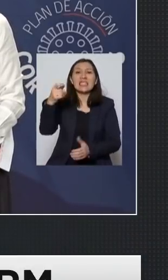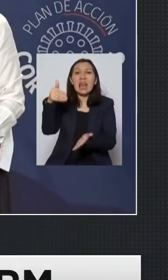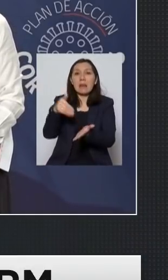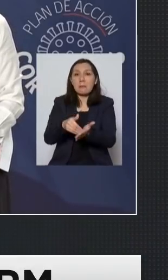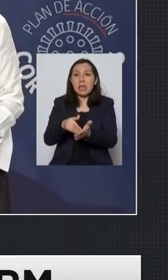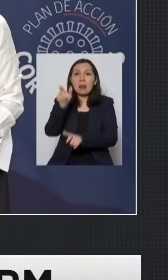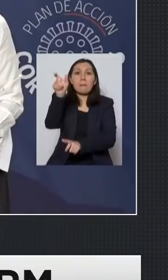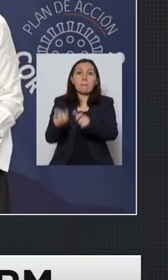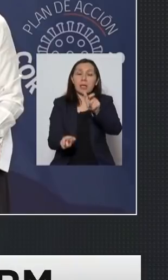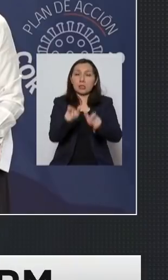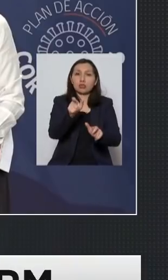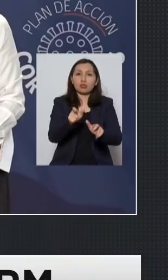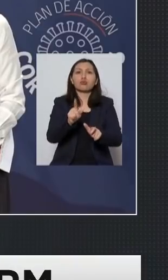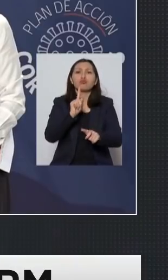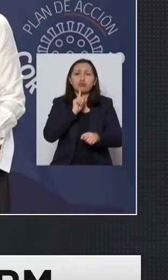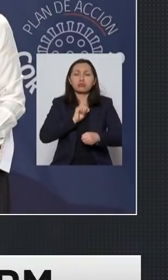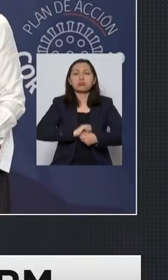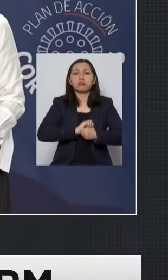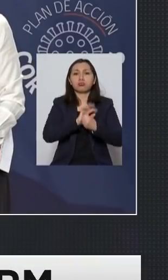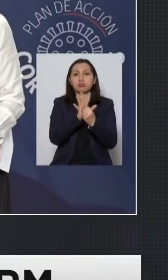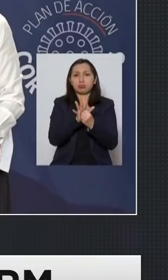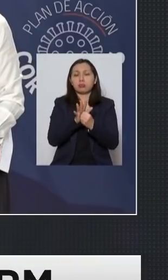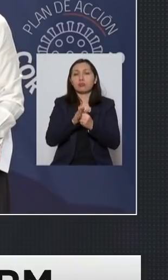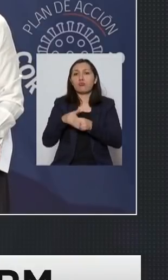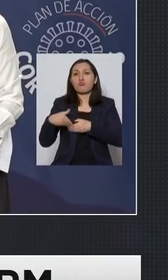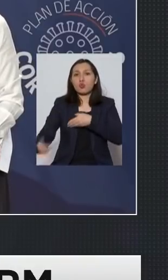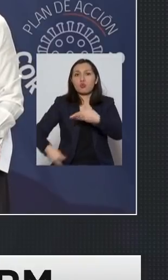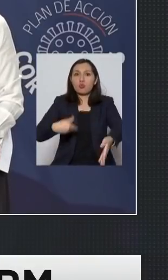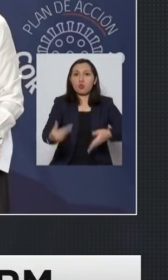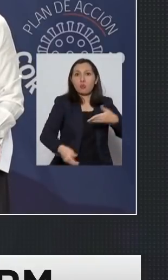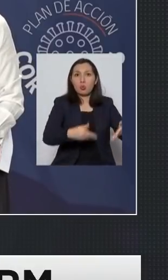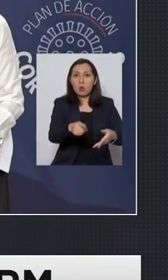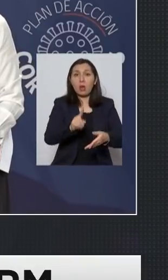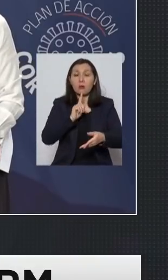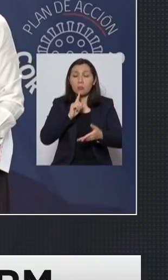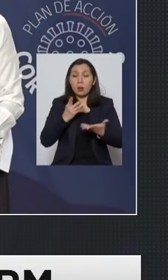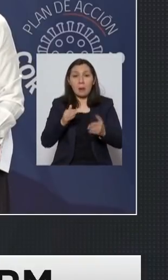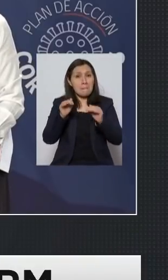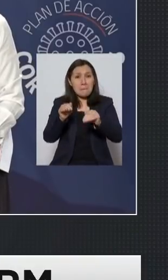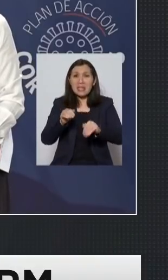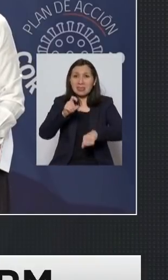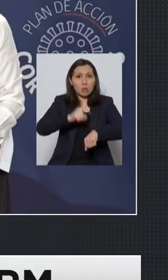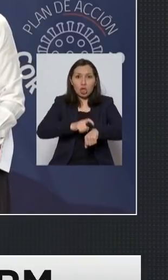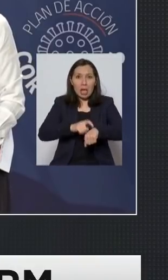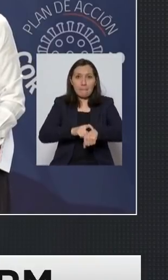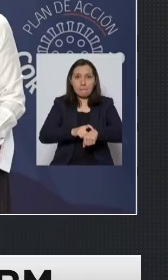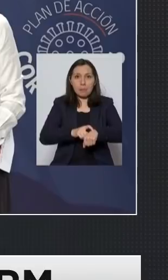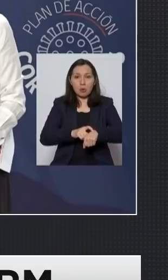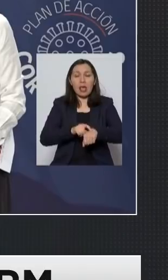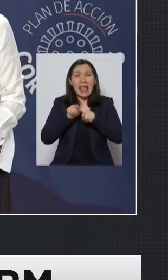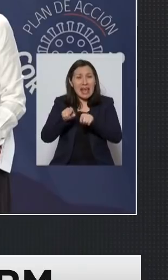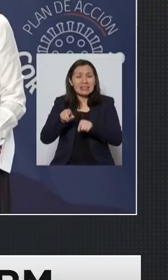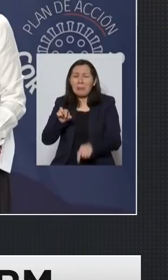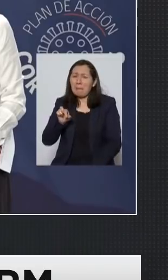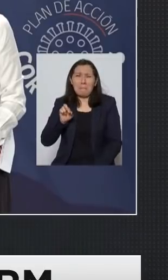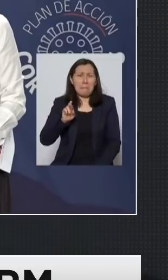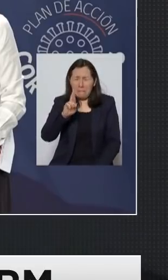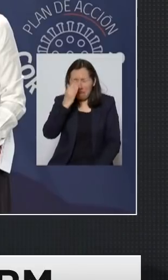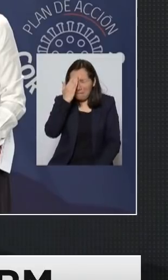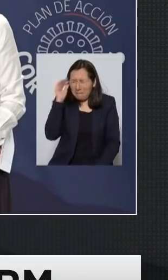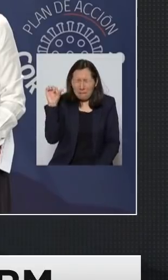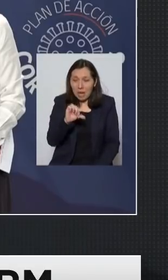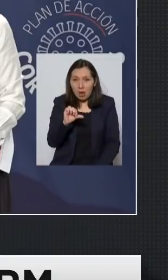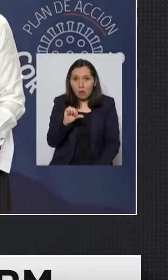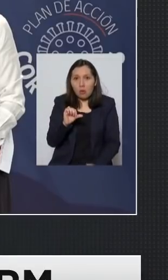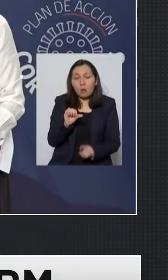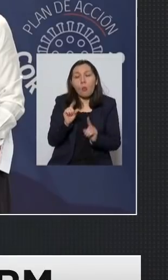personas contagiadas y contagiantes en el mismo momento ese es el escenario para el